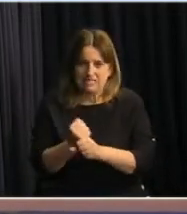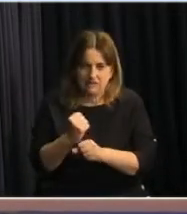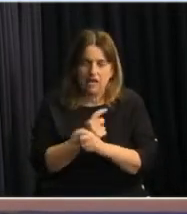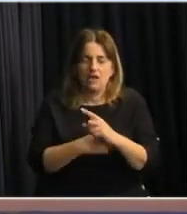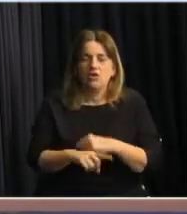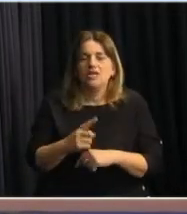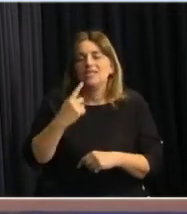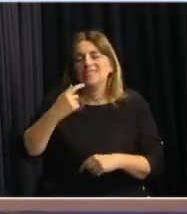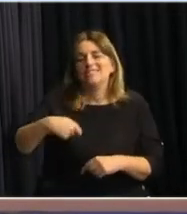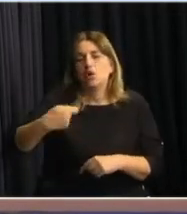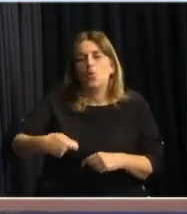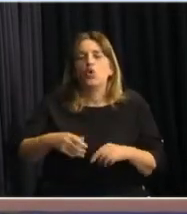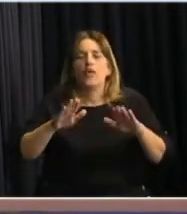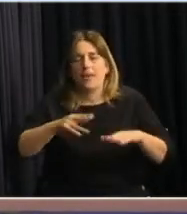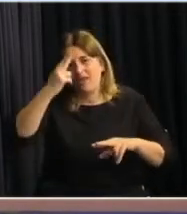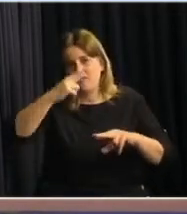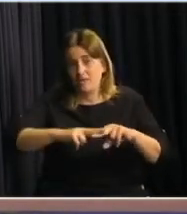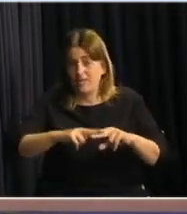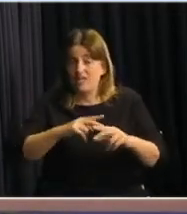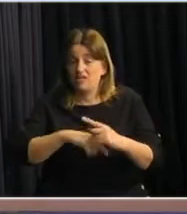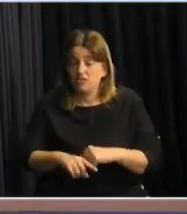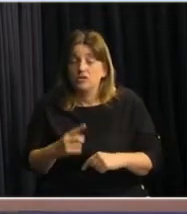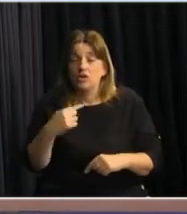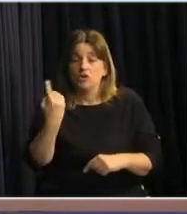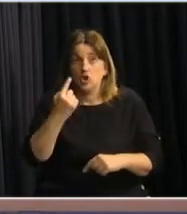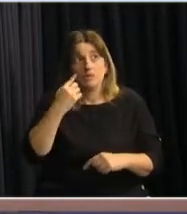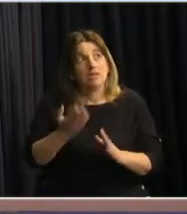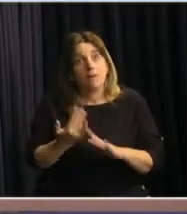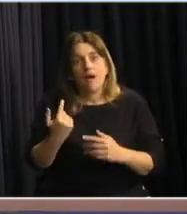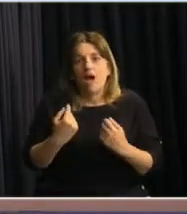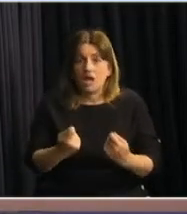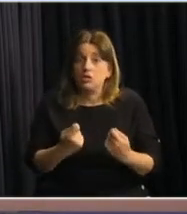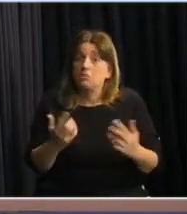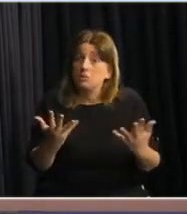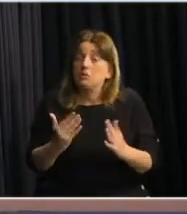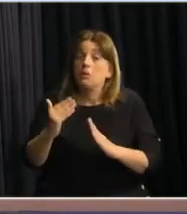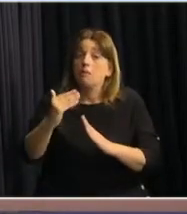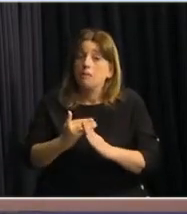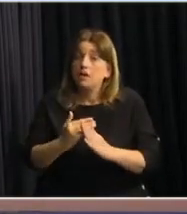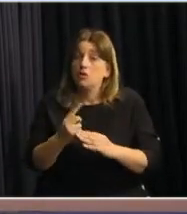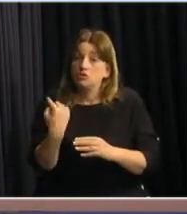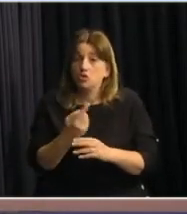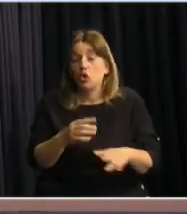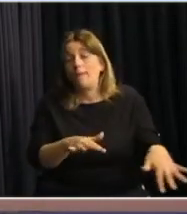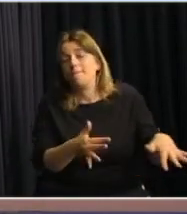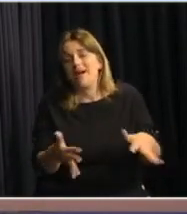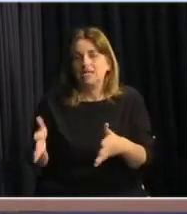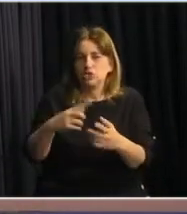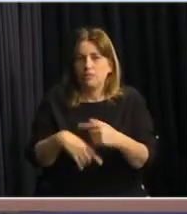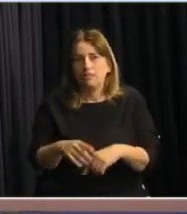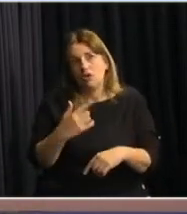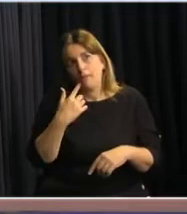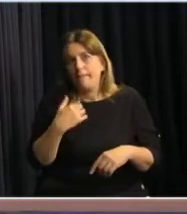enfermedad, nuestras estimaciones eran de mayor gasto de lo que se ha tenido, es decir, hicimos estimaciones más